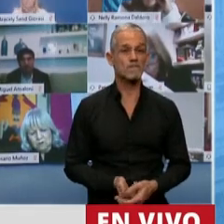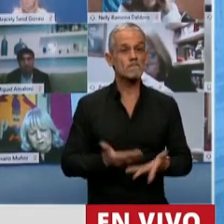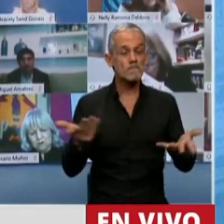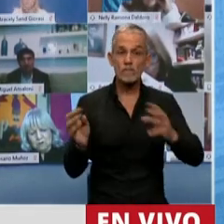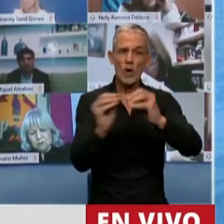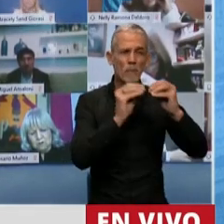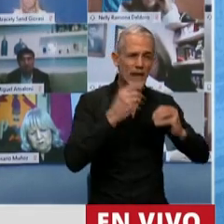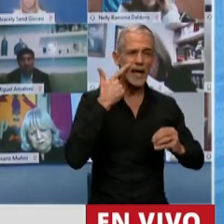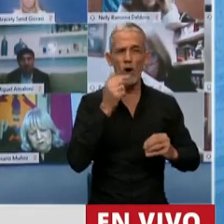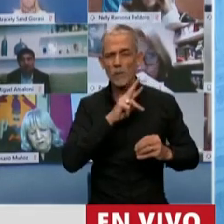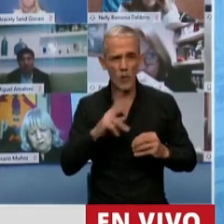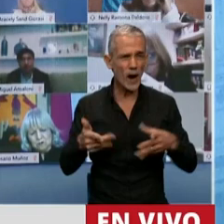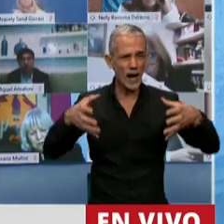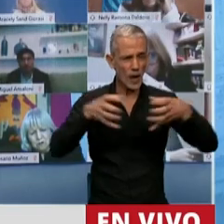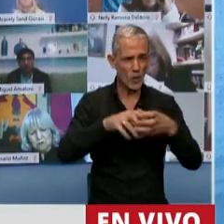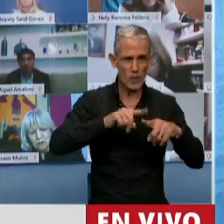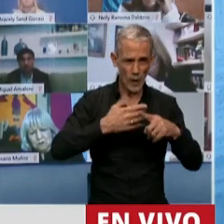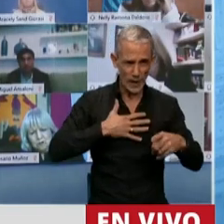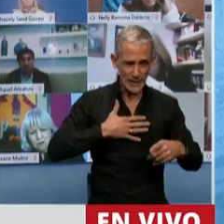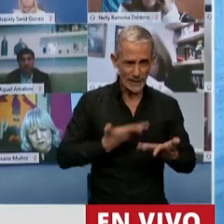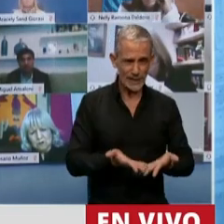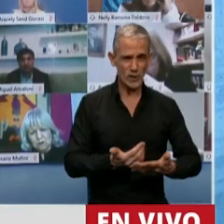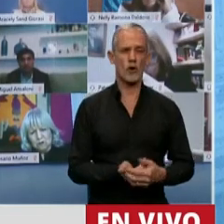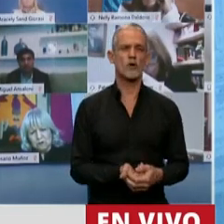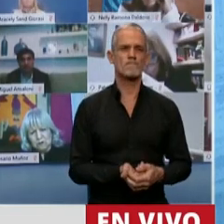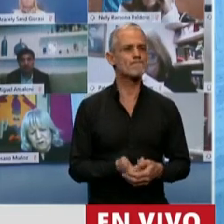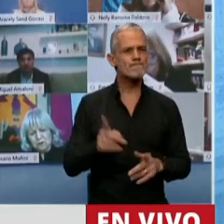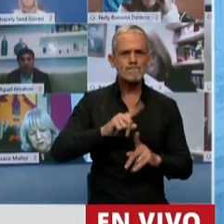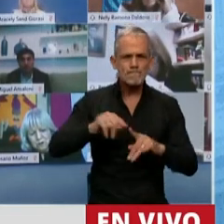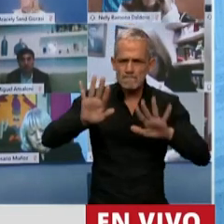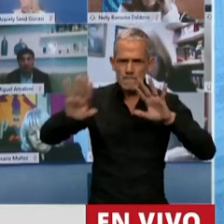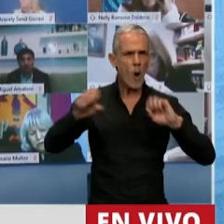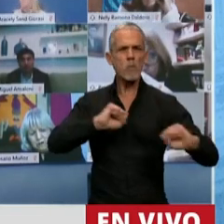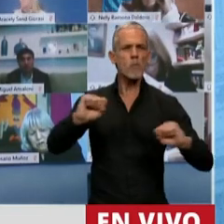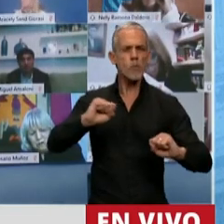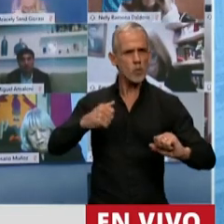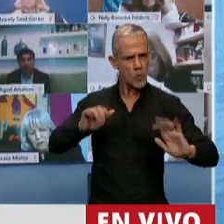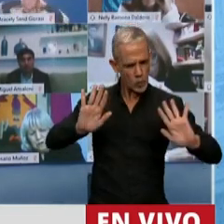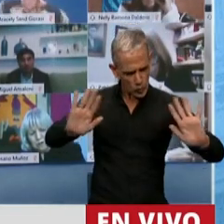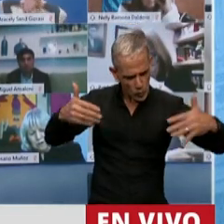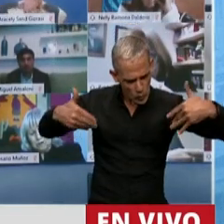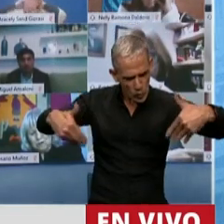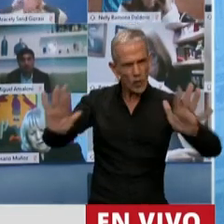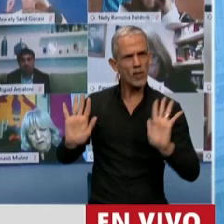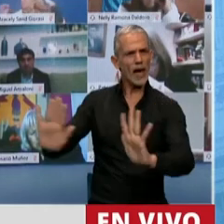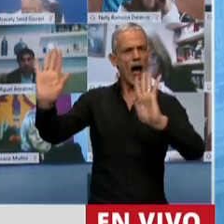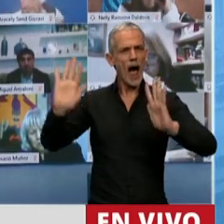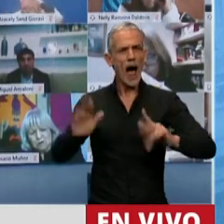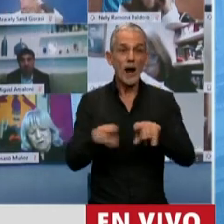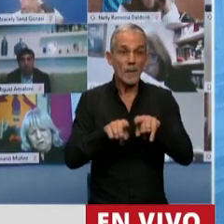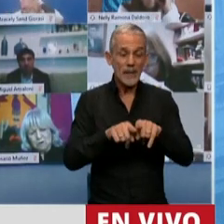Compañeros, compañeras de bloque, no nos dejemos provocar como no se deja